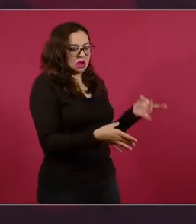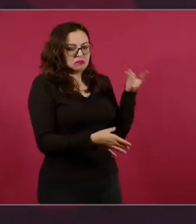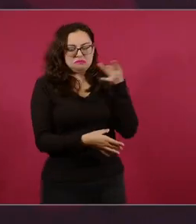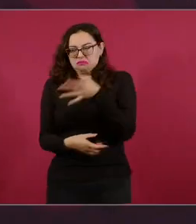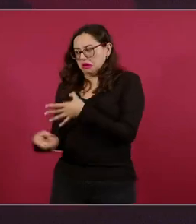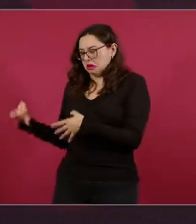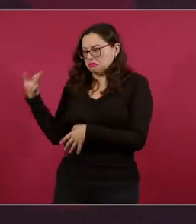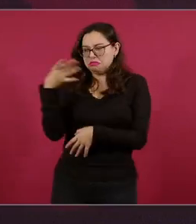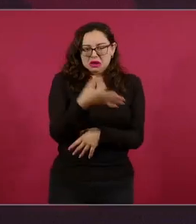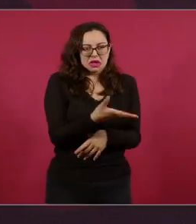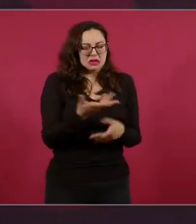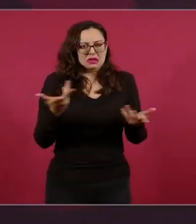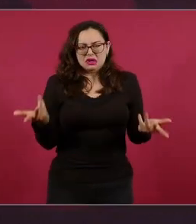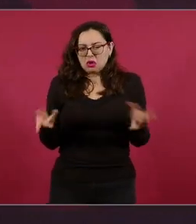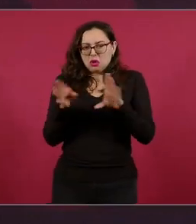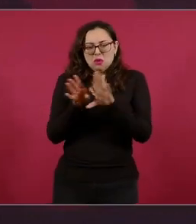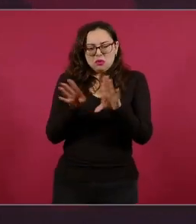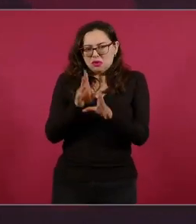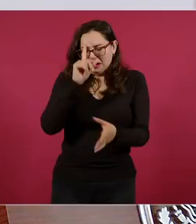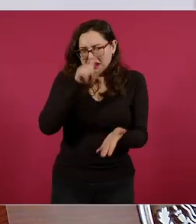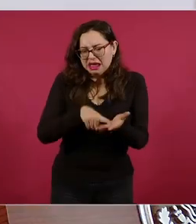de poderes,